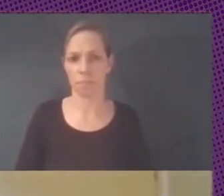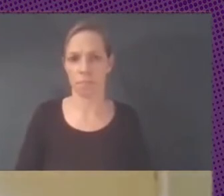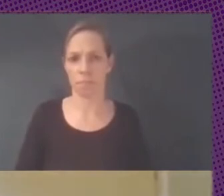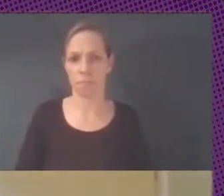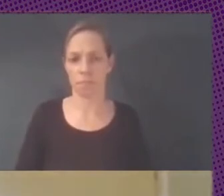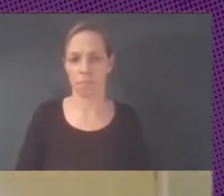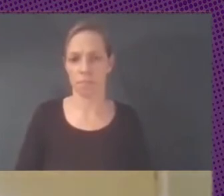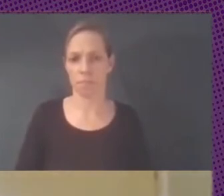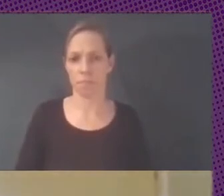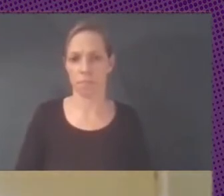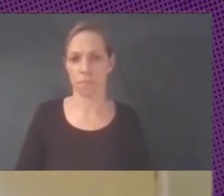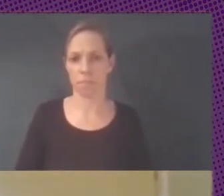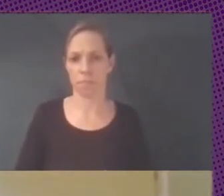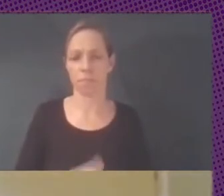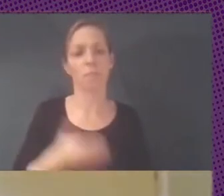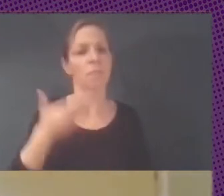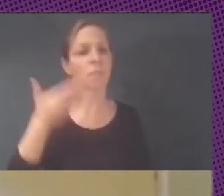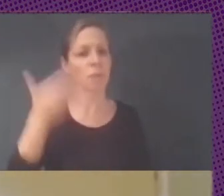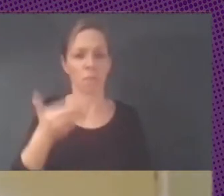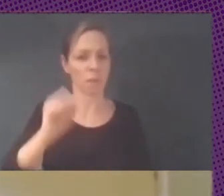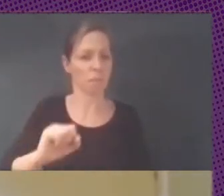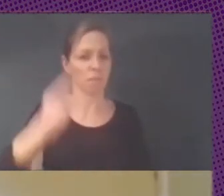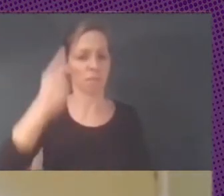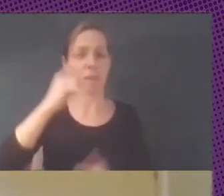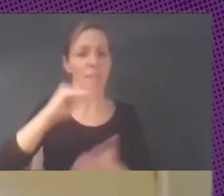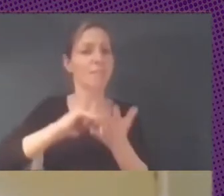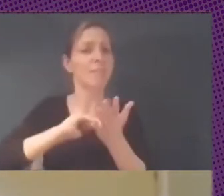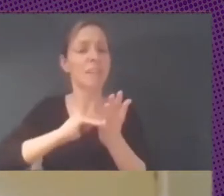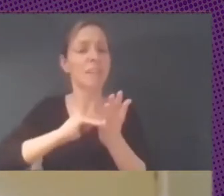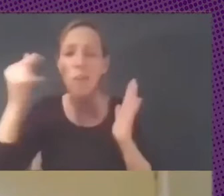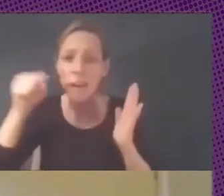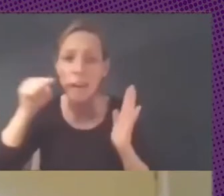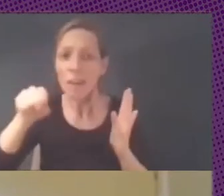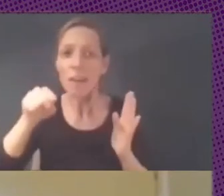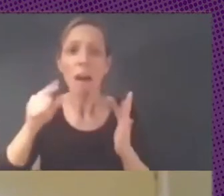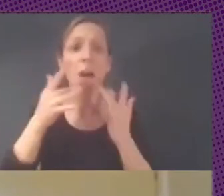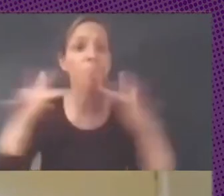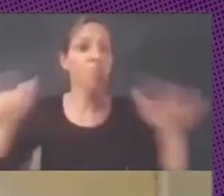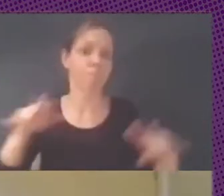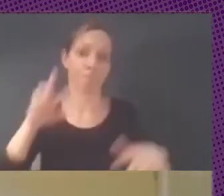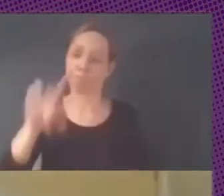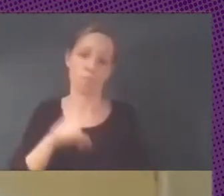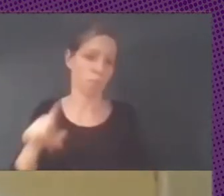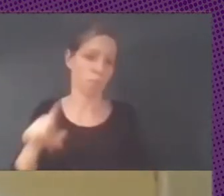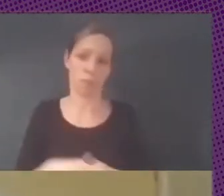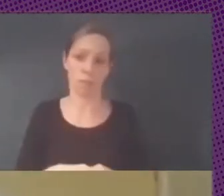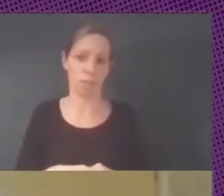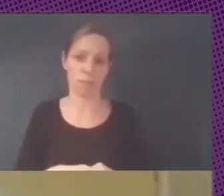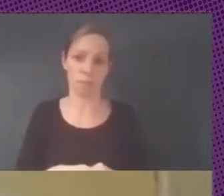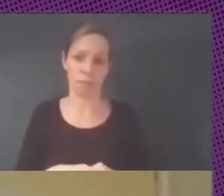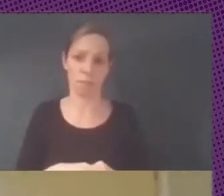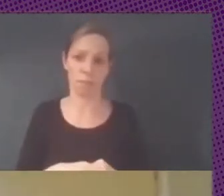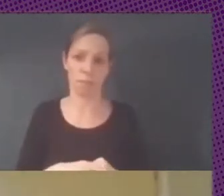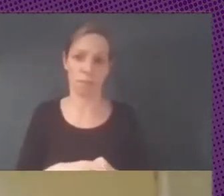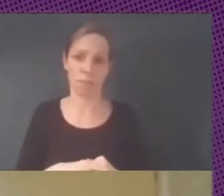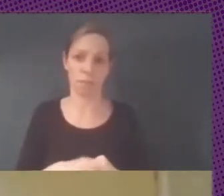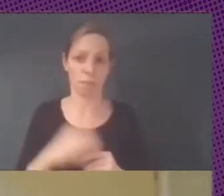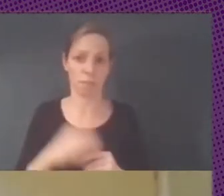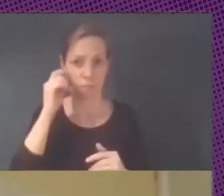porque la tecnología no es neutral la tecnología sigue las prioridades